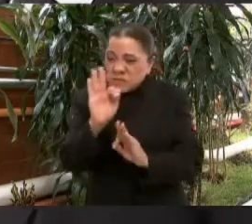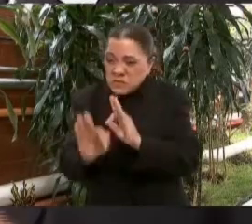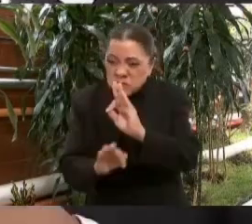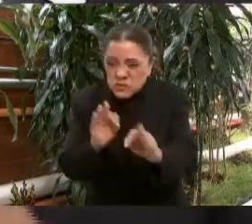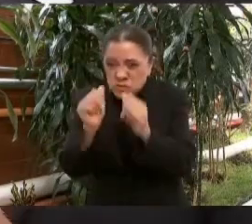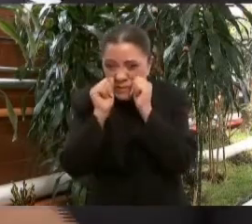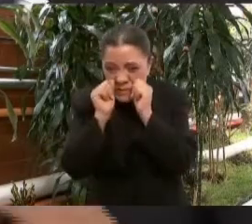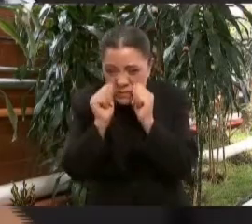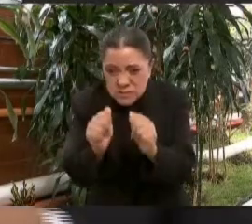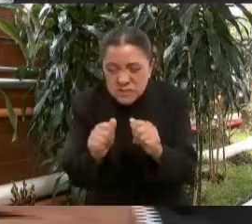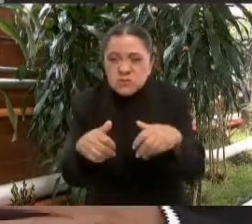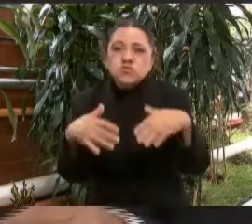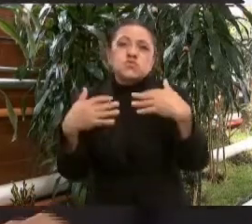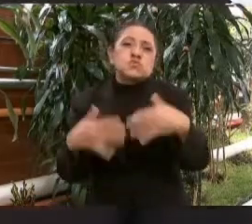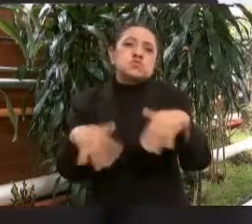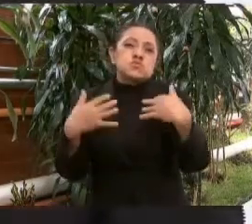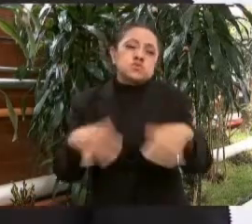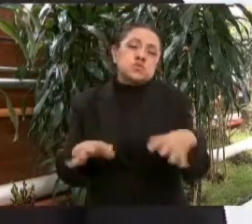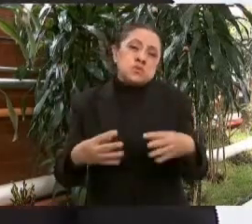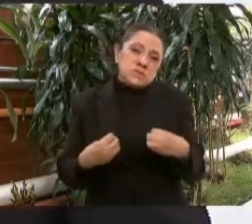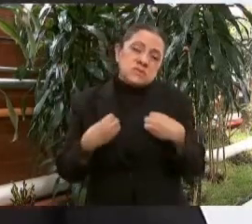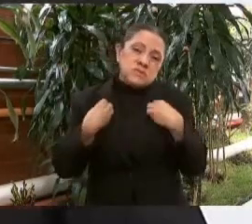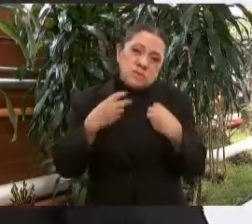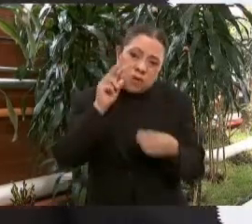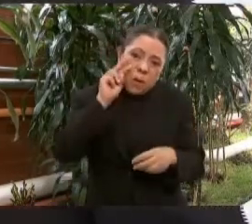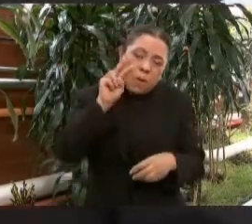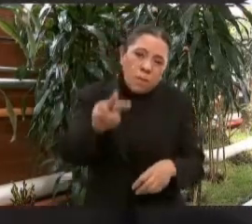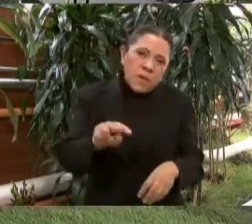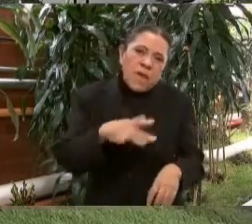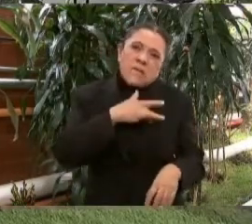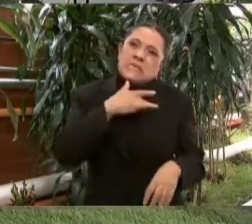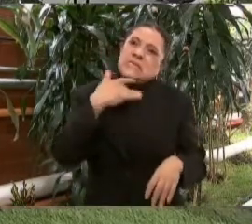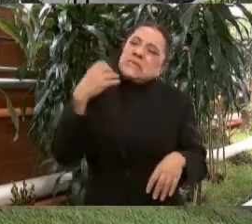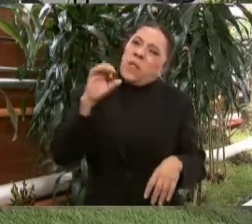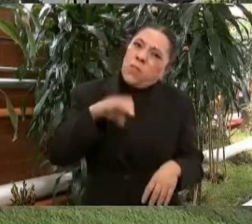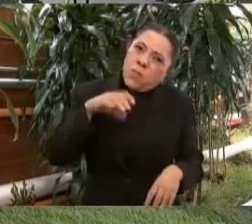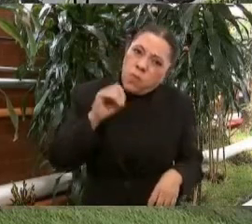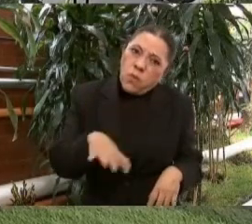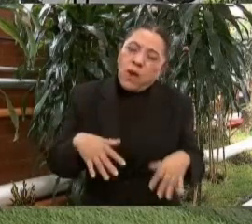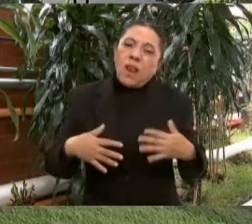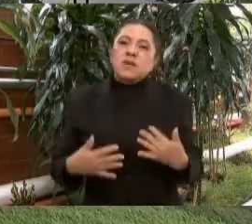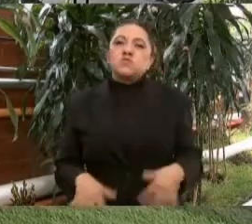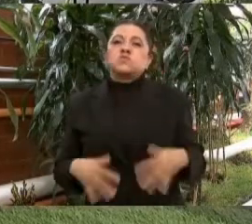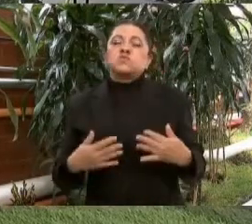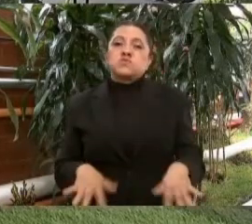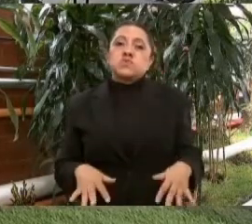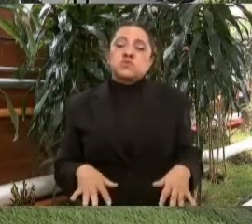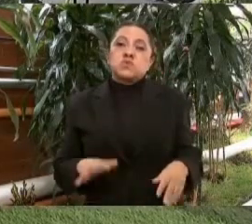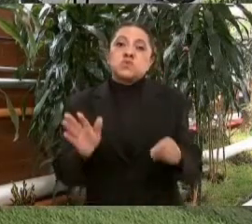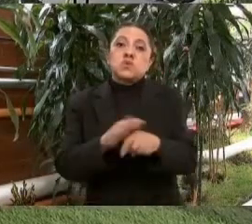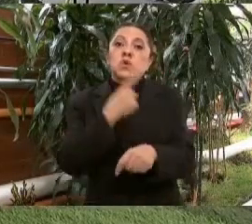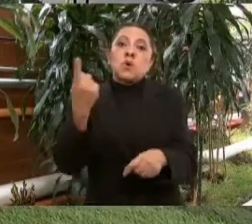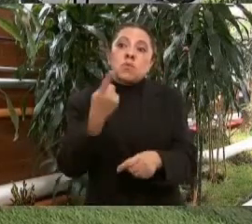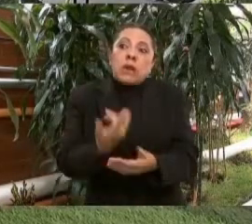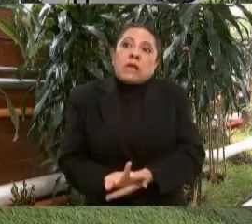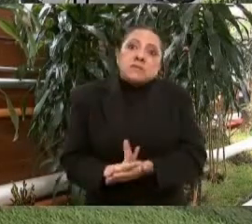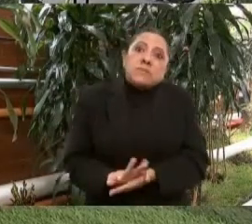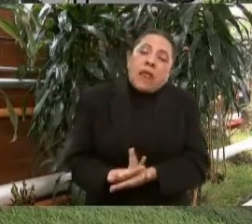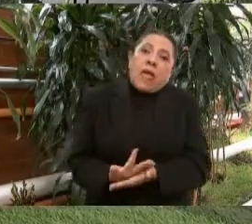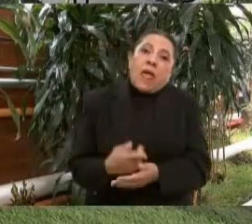Vieron cosas muy dolorosas donde estaban en espera los enfermos